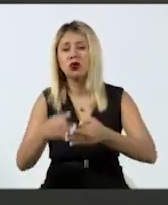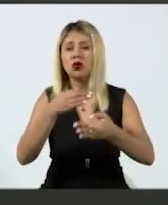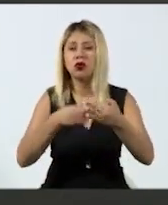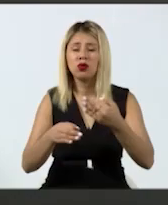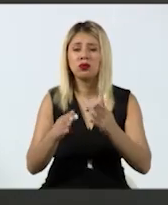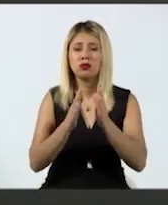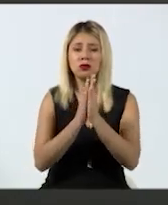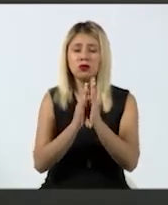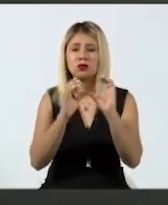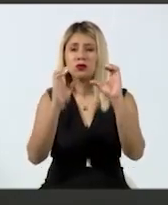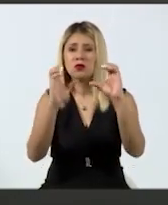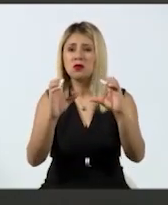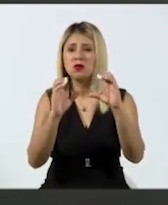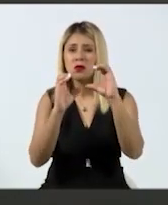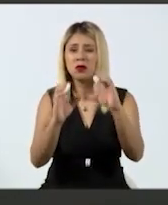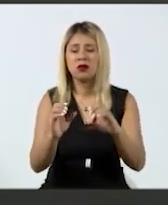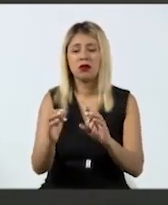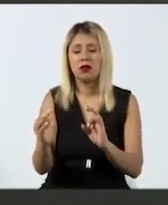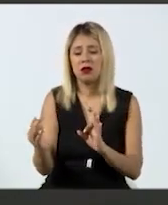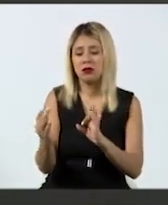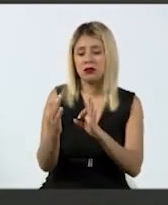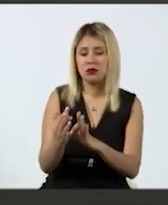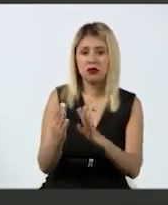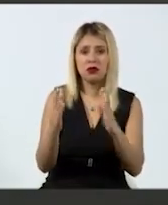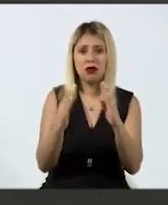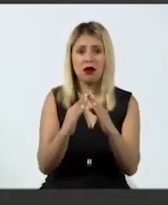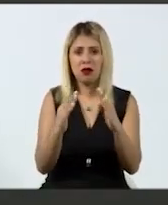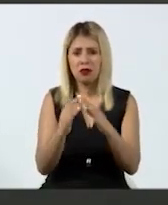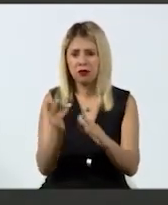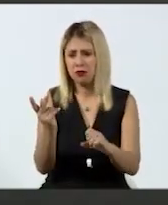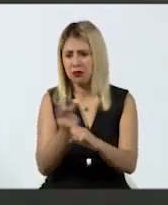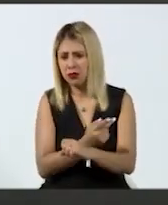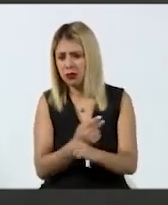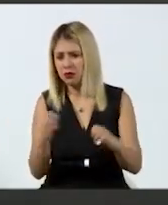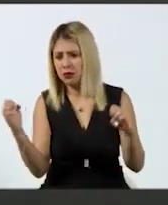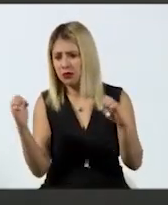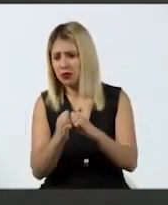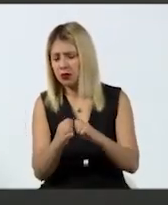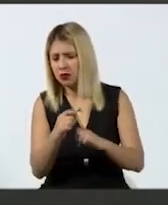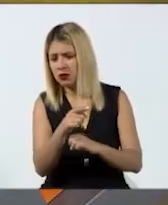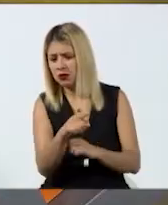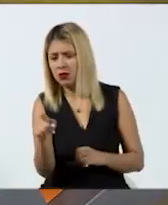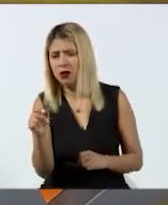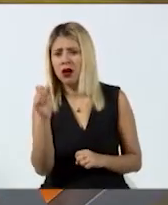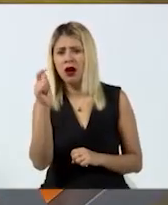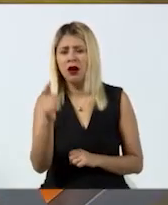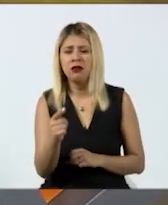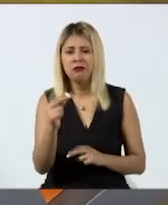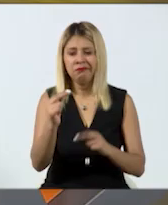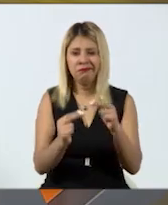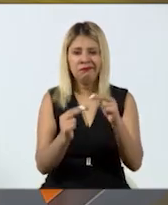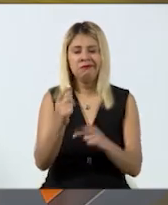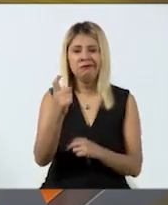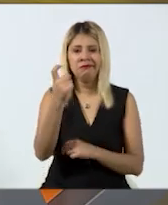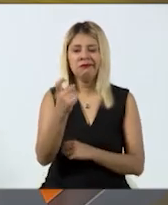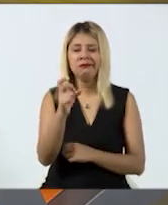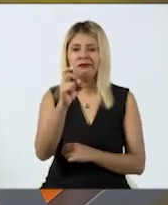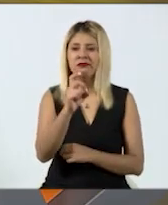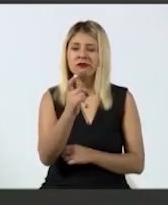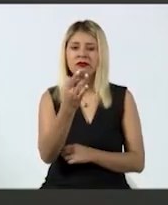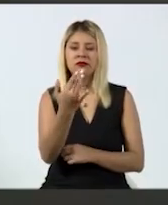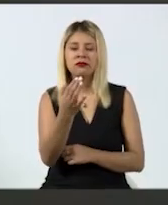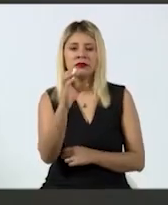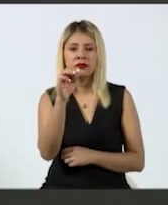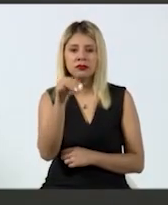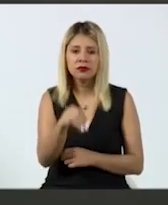verifique cuáles son las condiciones cercanas a su a su vivienda, al lugar por donde va a transitar, que si el nivel del agua supera 30, 50